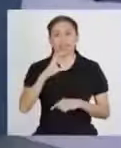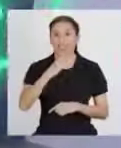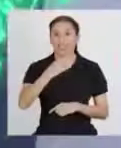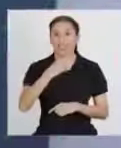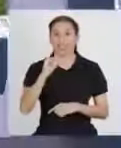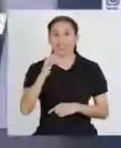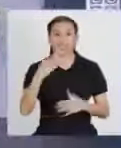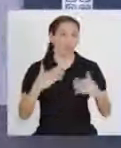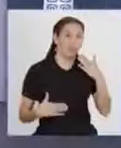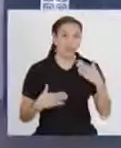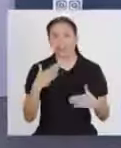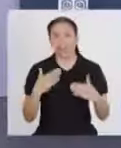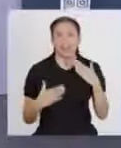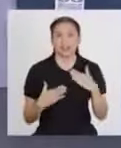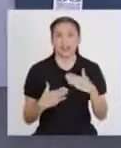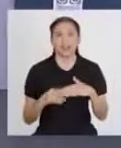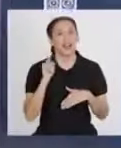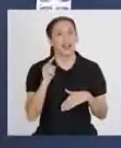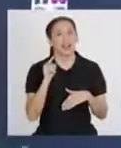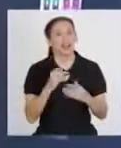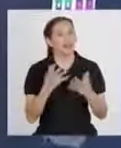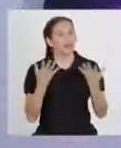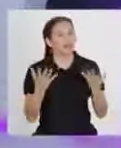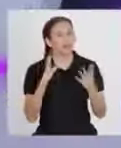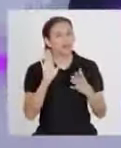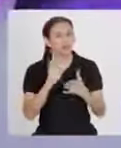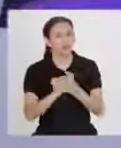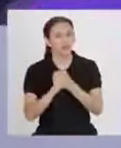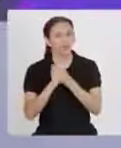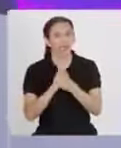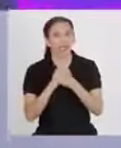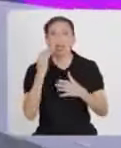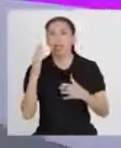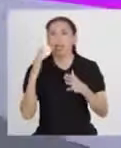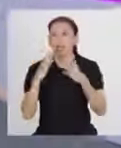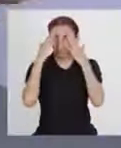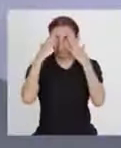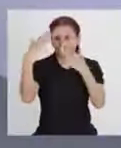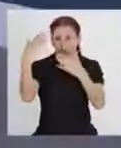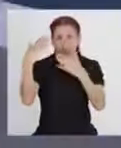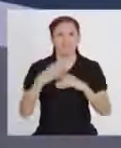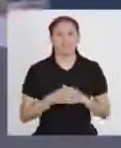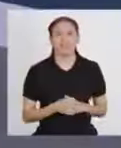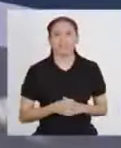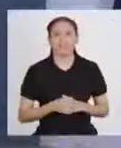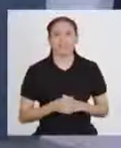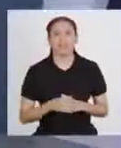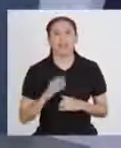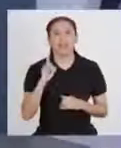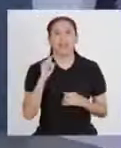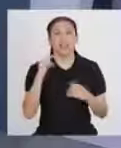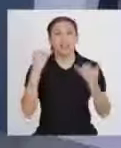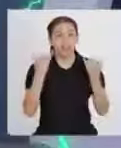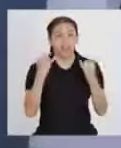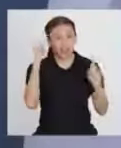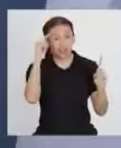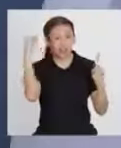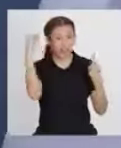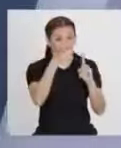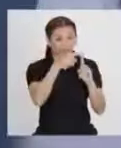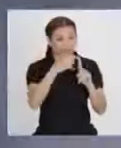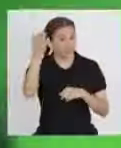Techi y Macabot, techi inventó a Macabot, su amiga del saber. Techi y Macabot, el